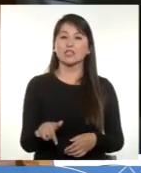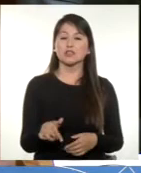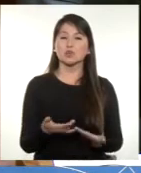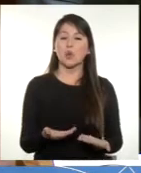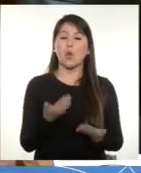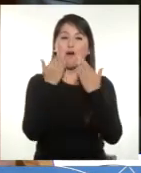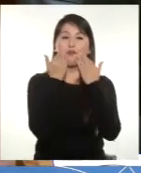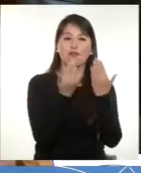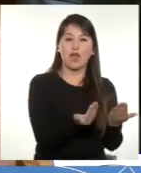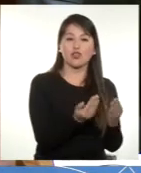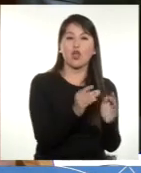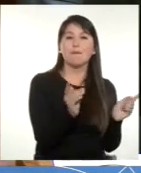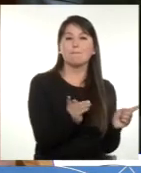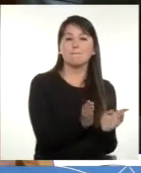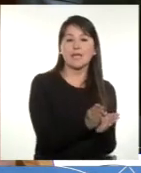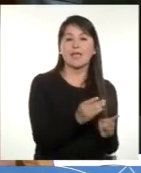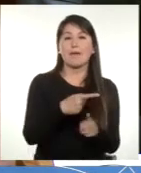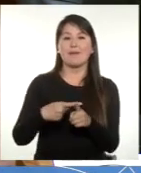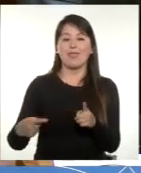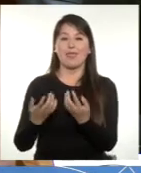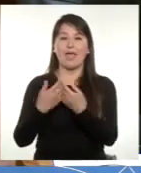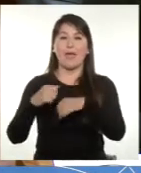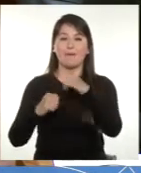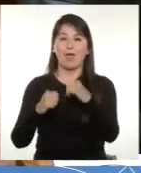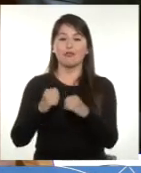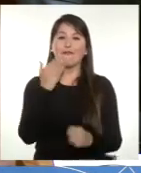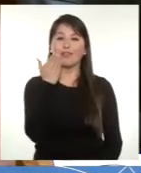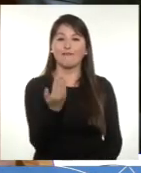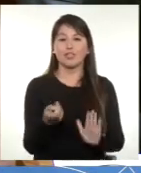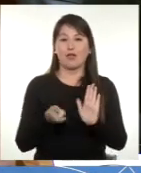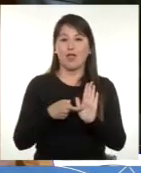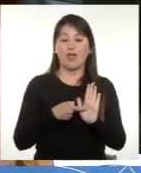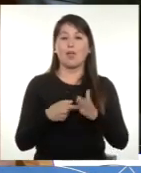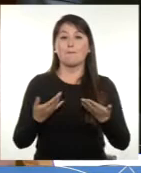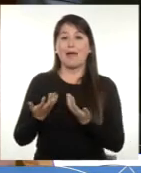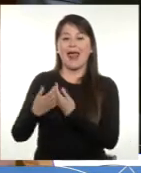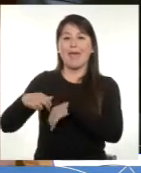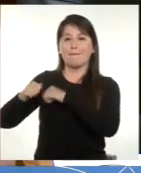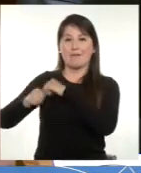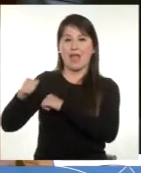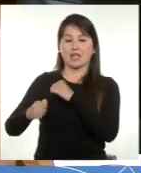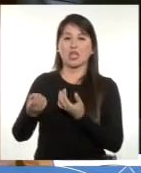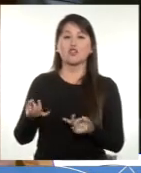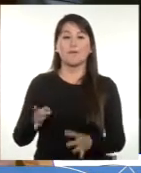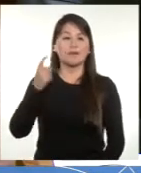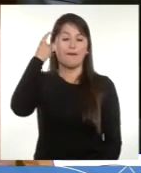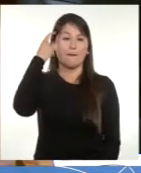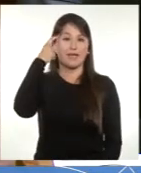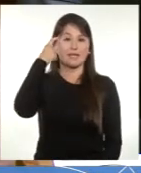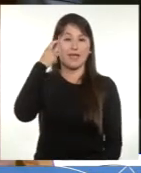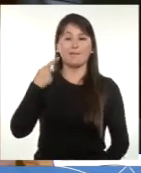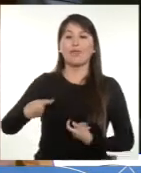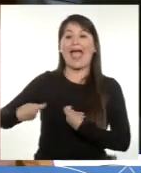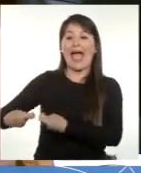de donaciones para micro y pequeñas empresas que darán beneficios tributarios a las grandes empresas, ya que se van a considerar como